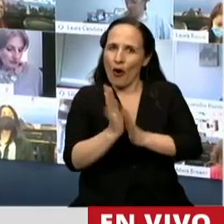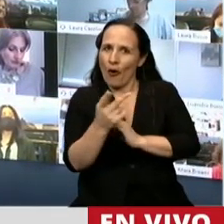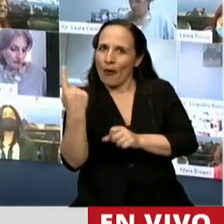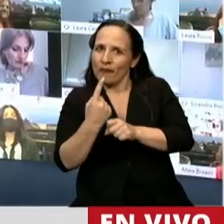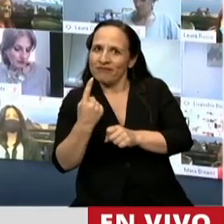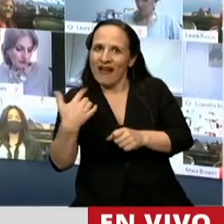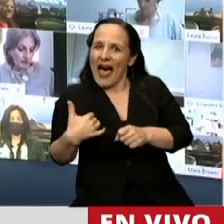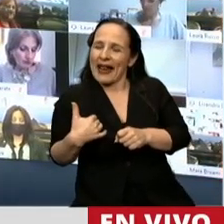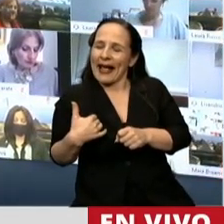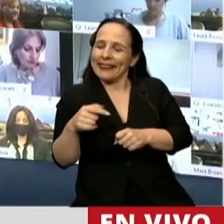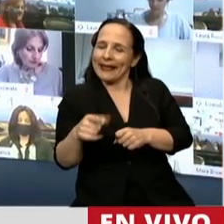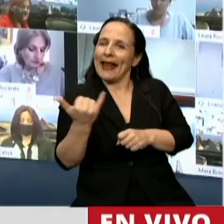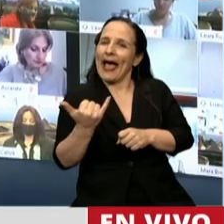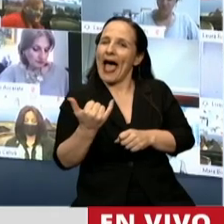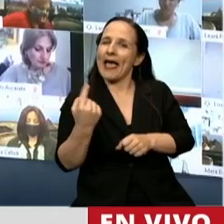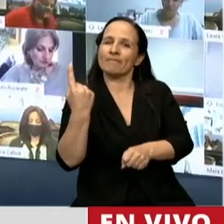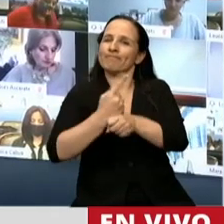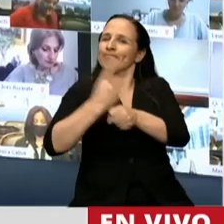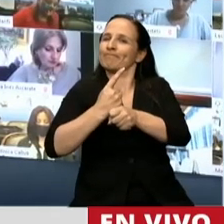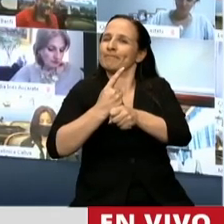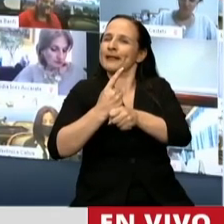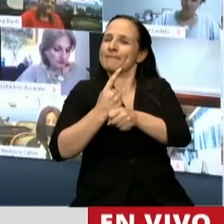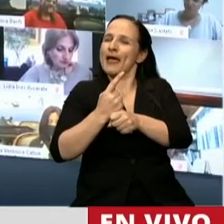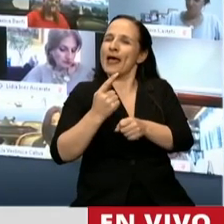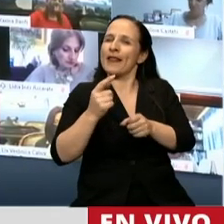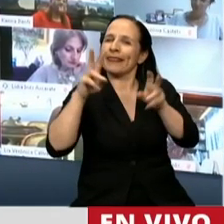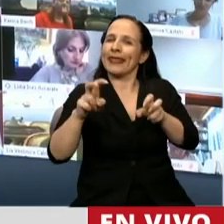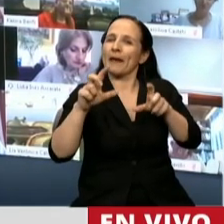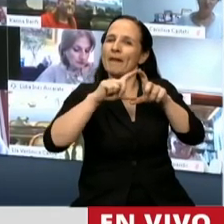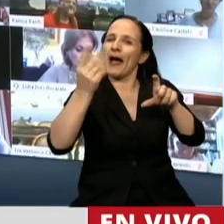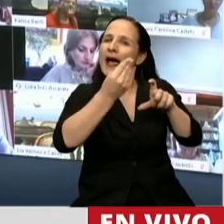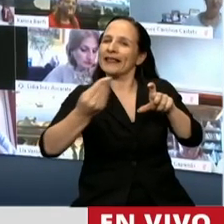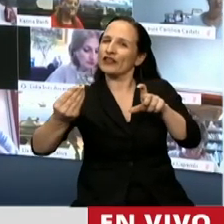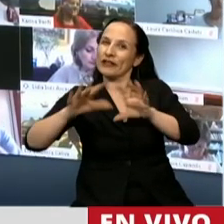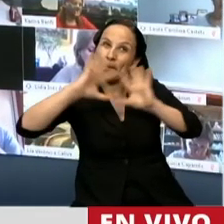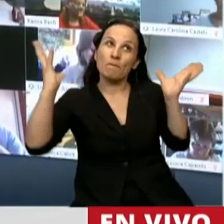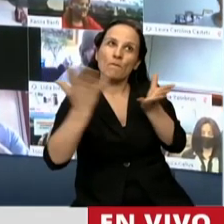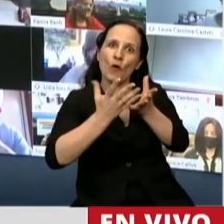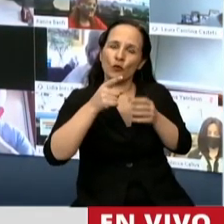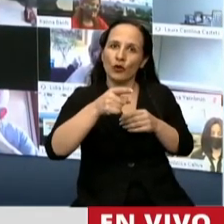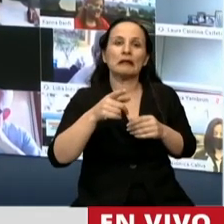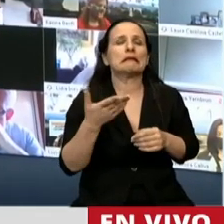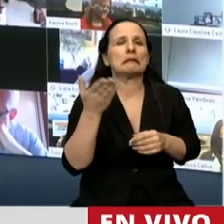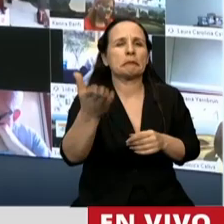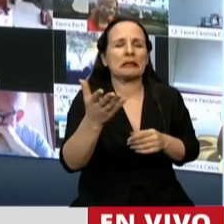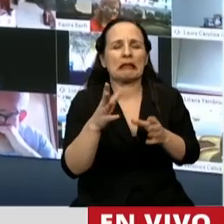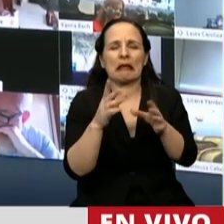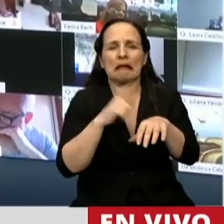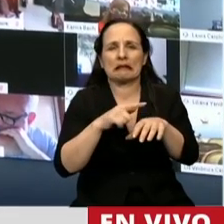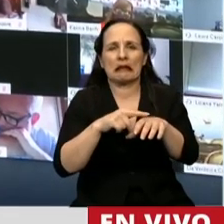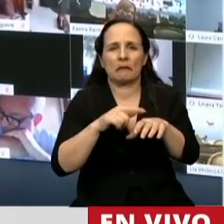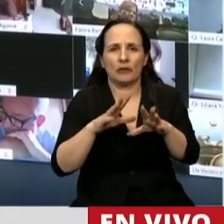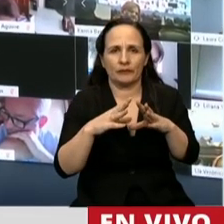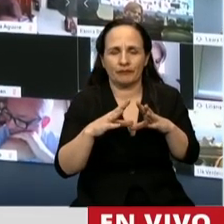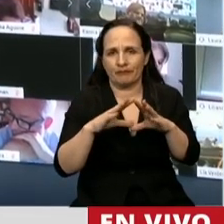un liderazgo en la historieta mundial. Vaya redondeando, diputado.